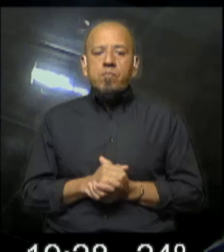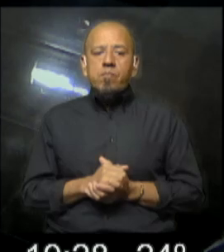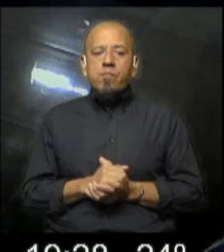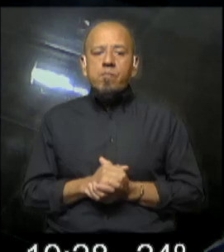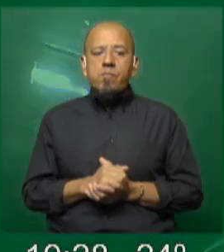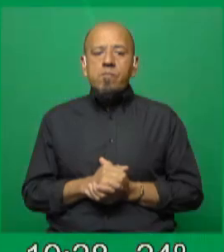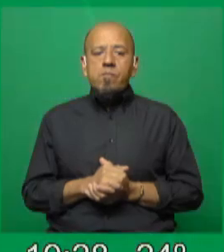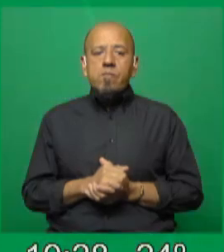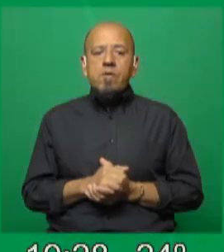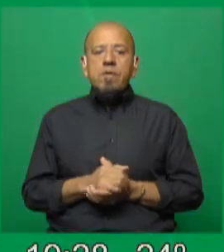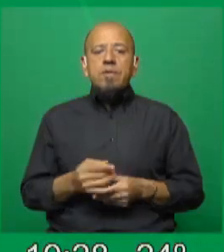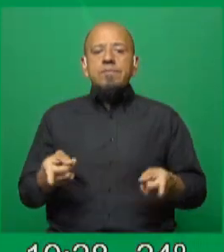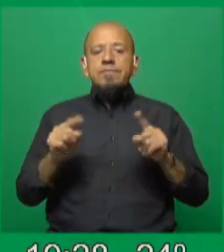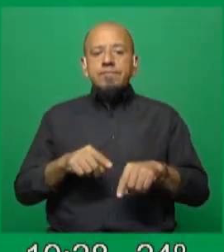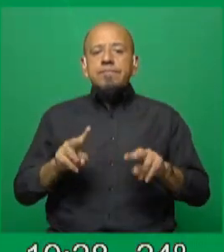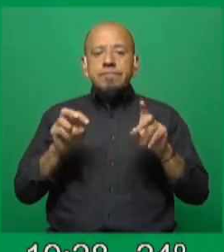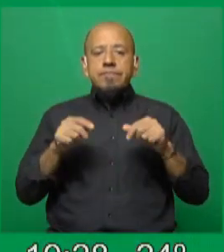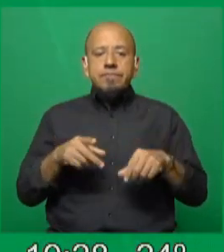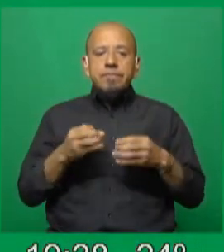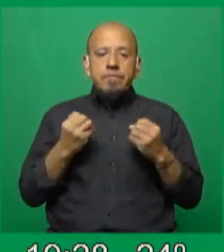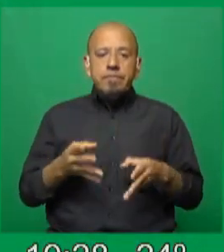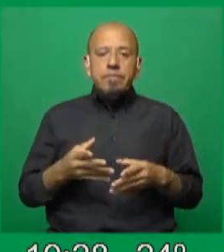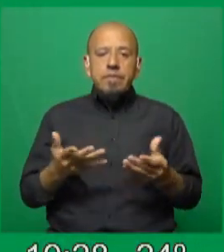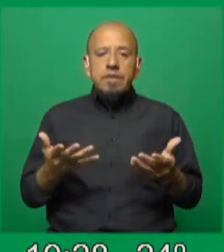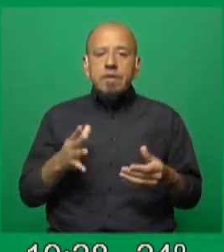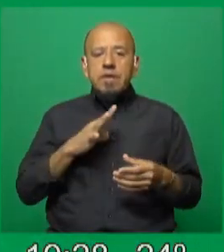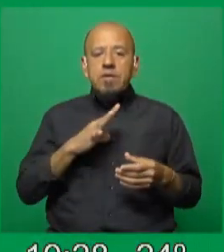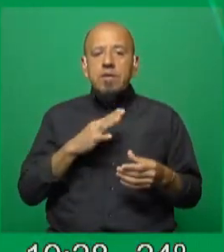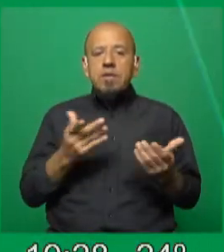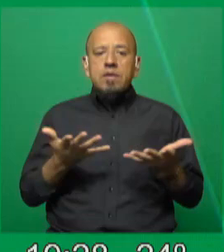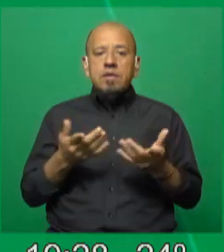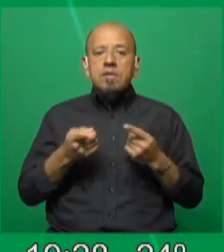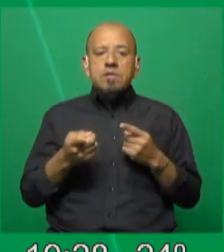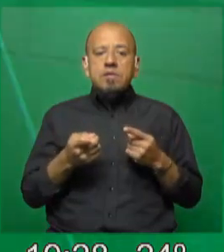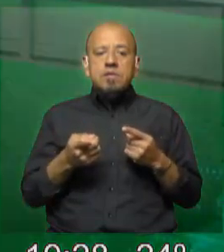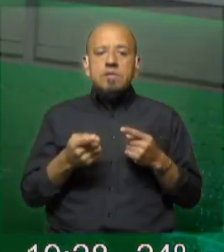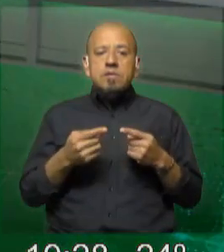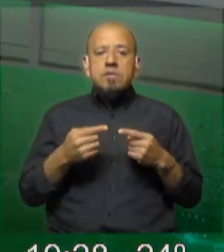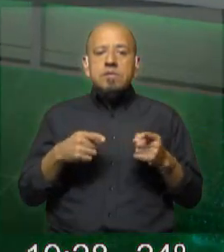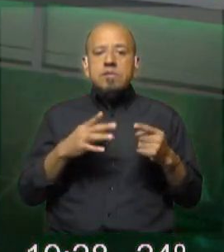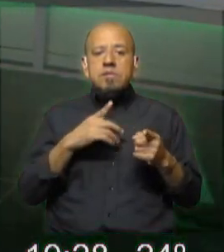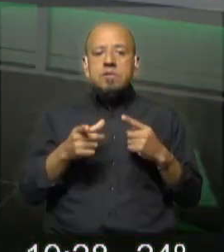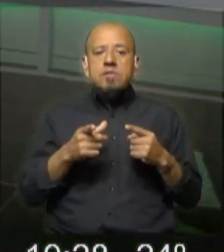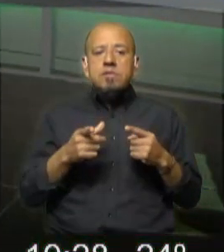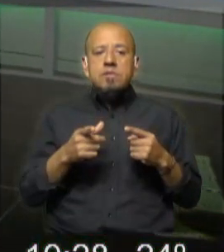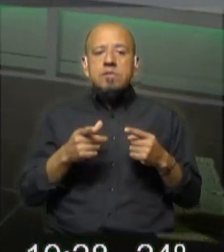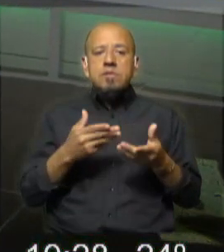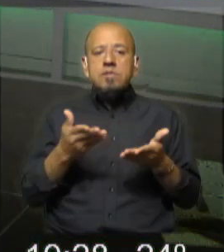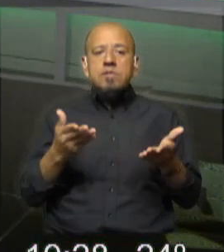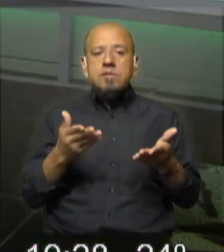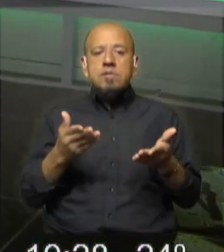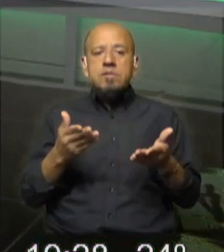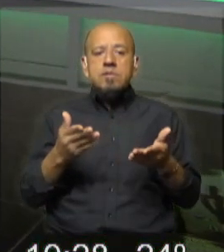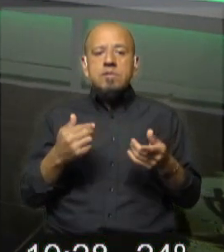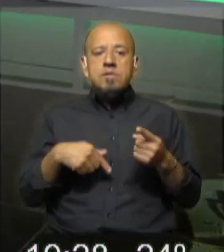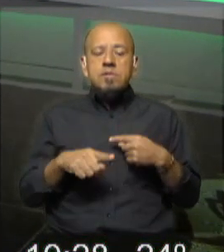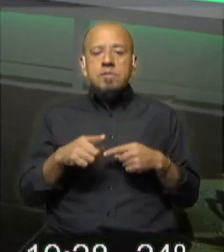¿Cómo les va? Volvemos a repasar este tema porque ahora tenemos el panorama completo, porque en su momento habíamos hecho un repaso al finalizar el año con datos